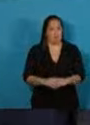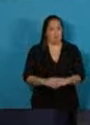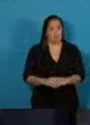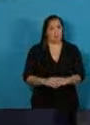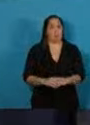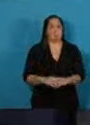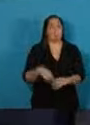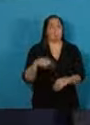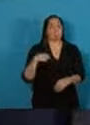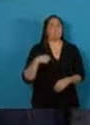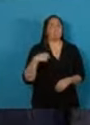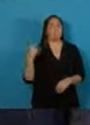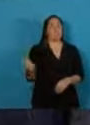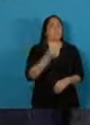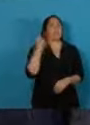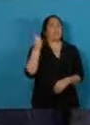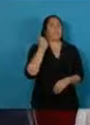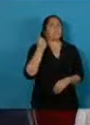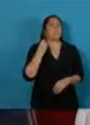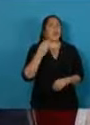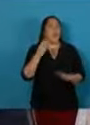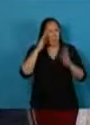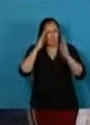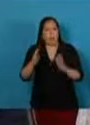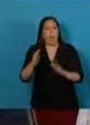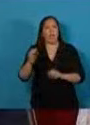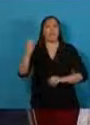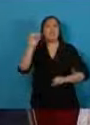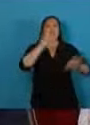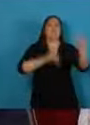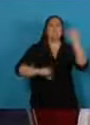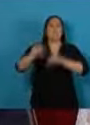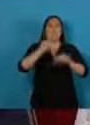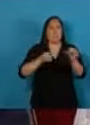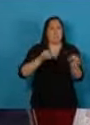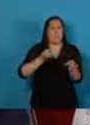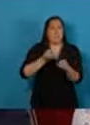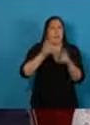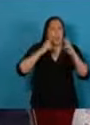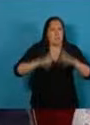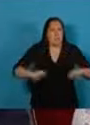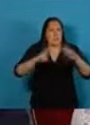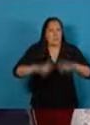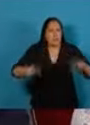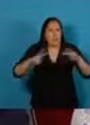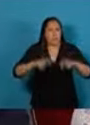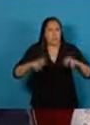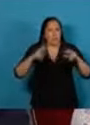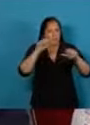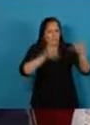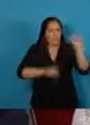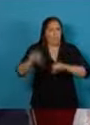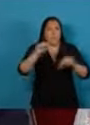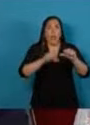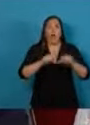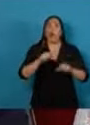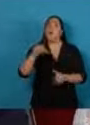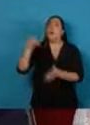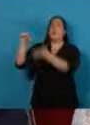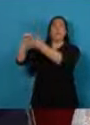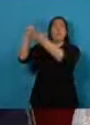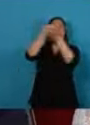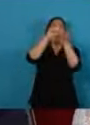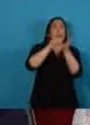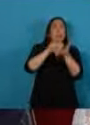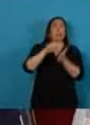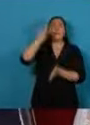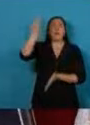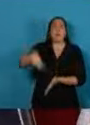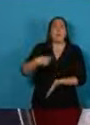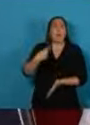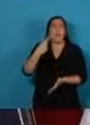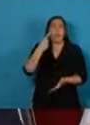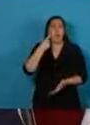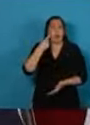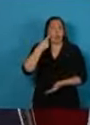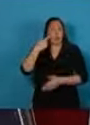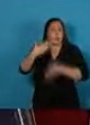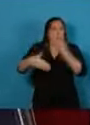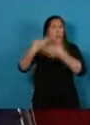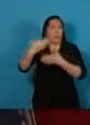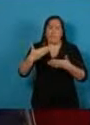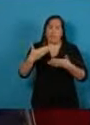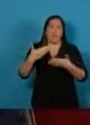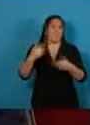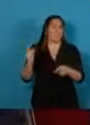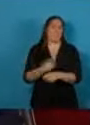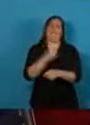reivindicamos a la investigación científica y tecnológica porque ningún país podrá desarrollarse sin generar conocimientos y